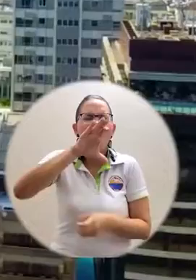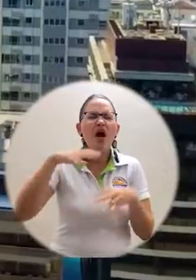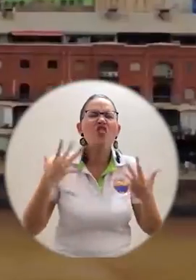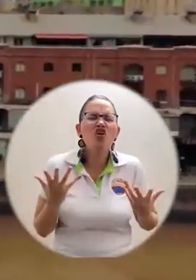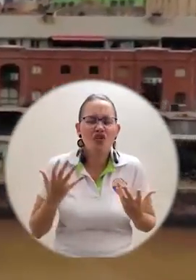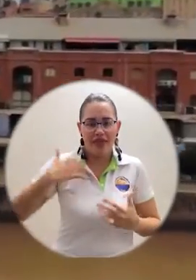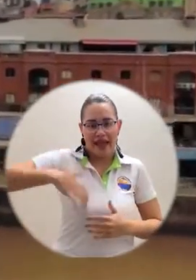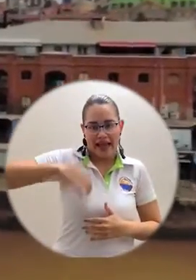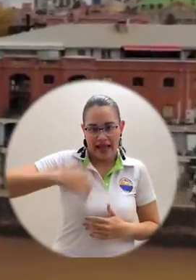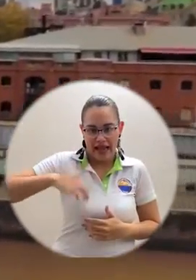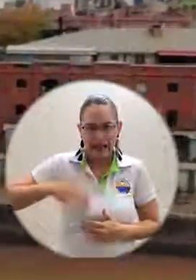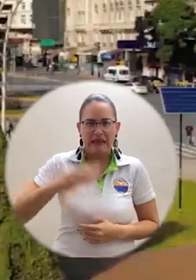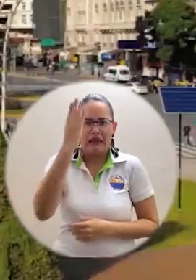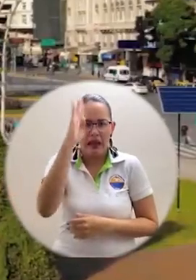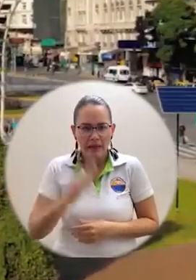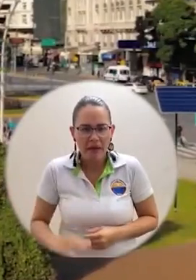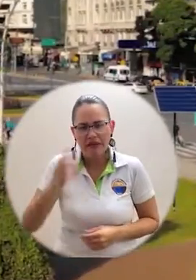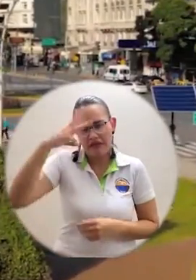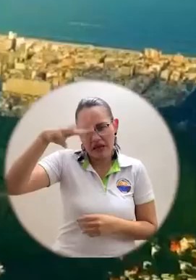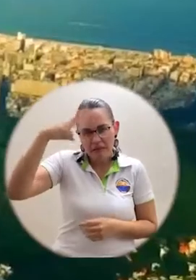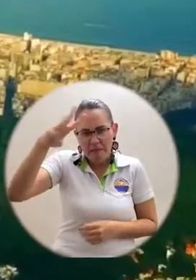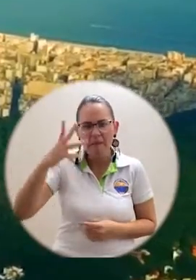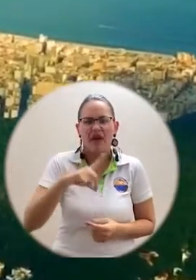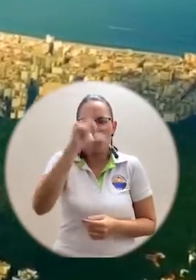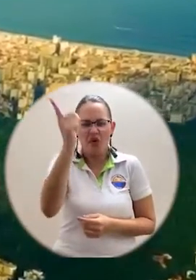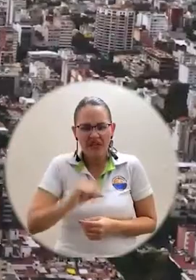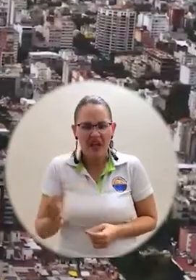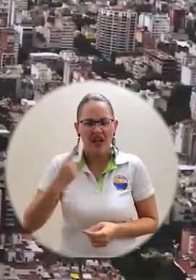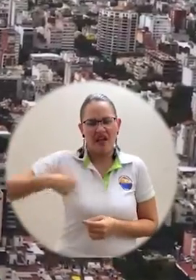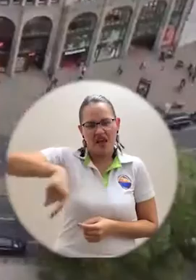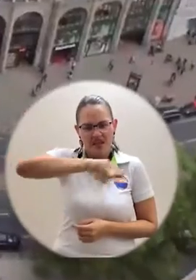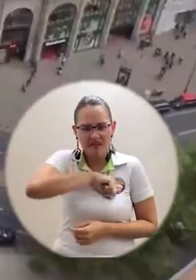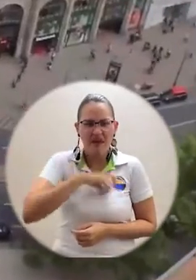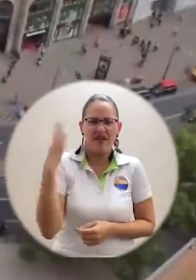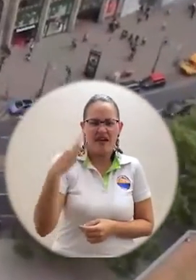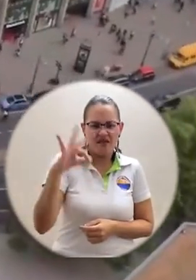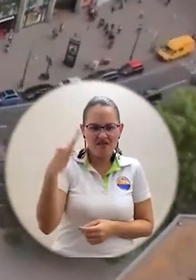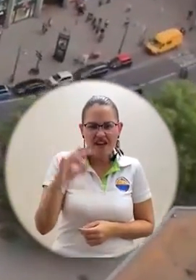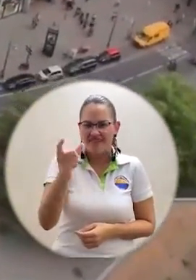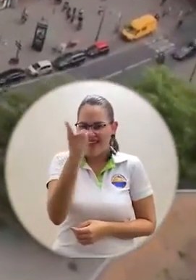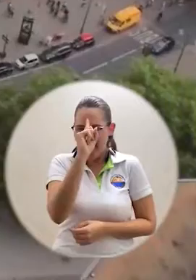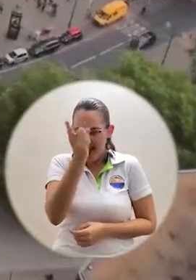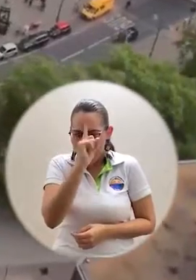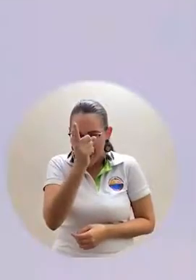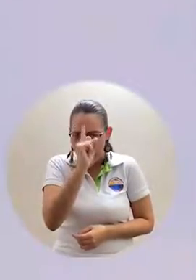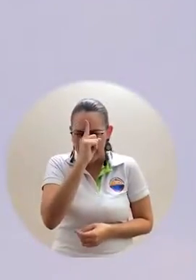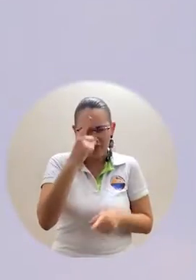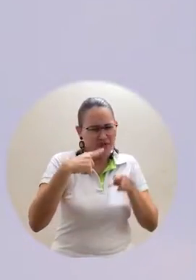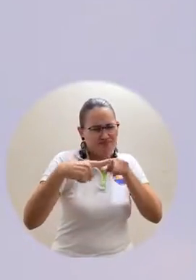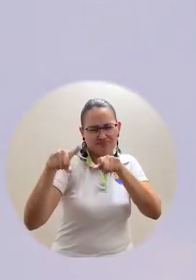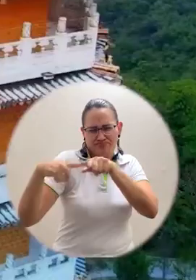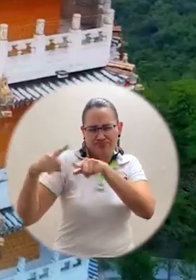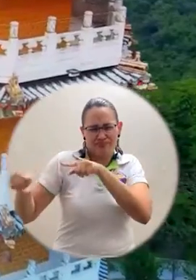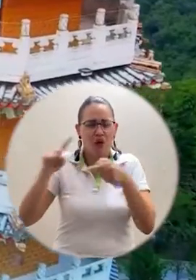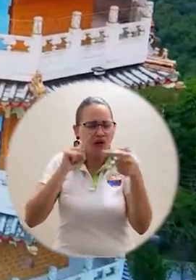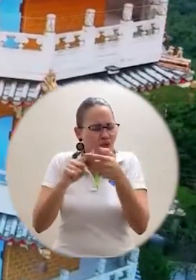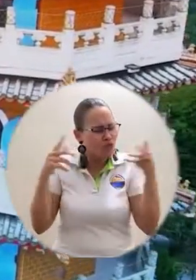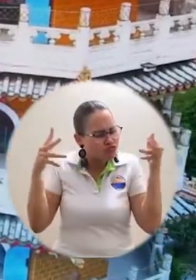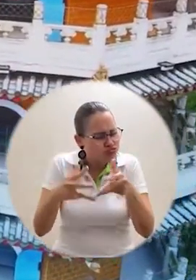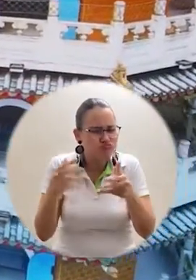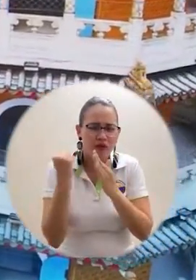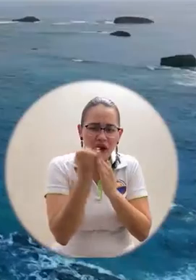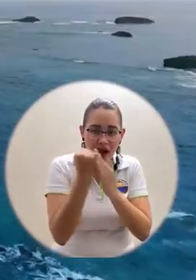programas académicos en países como Argentina, Brasil, México, Italia, España, Francia, Alemania y Taiwán.